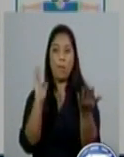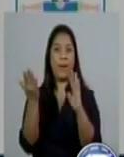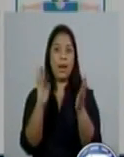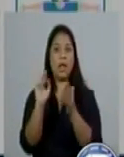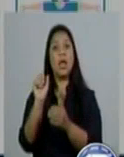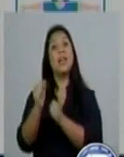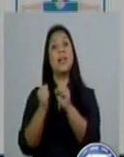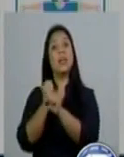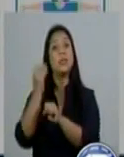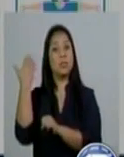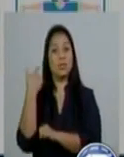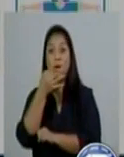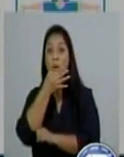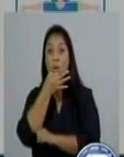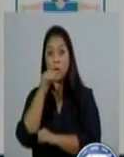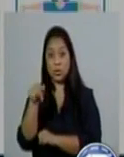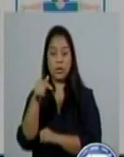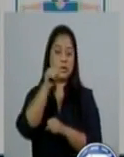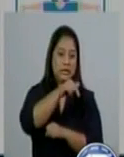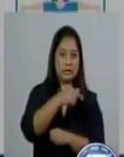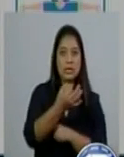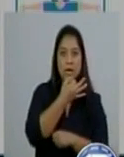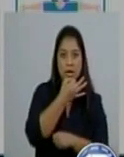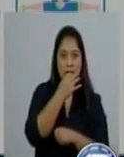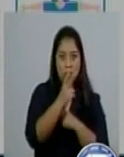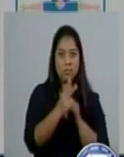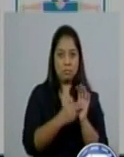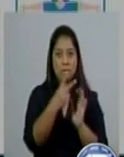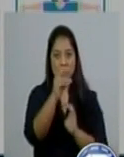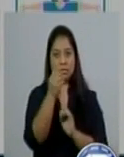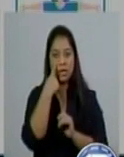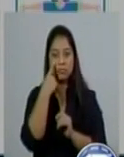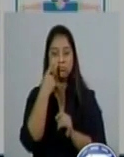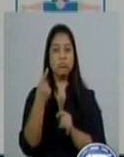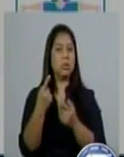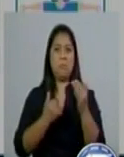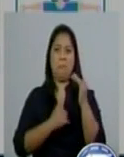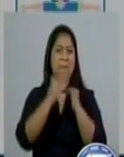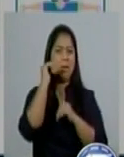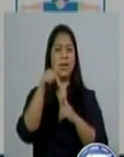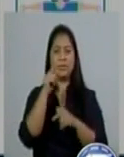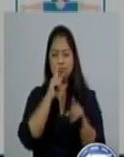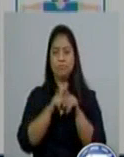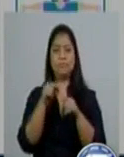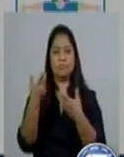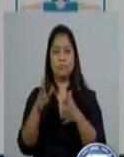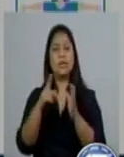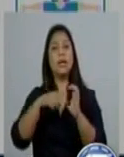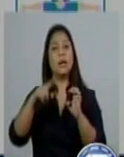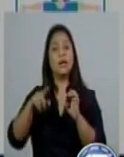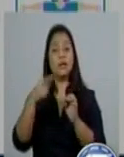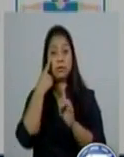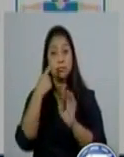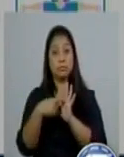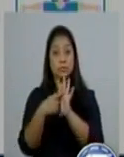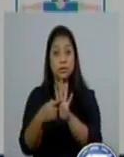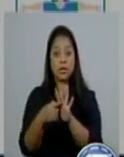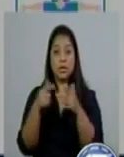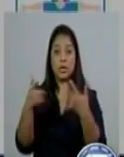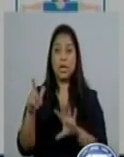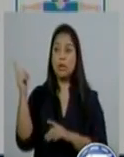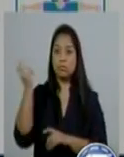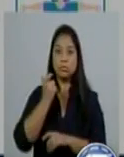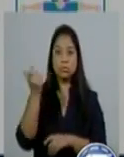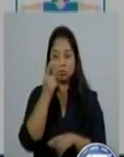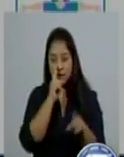mejor este año que el año pasado, tal y como lo han observado en la gráfica que hemos demostrado. La recaudación sobre